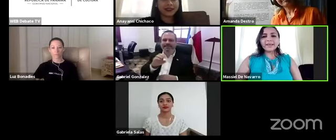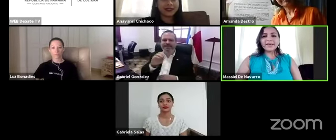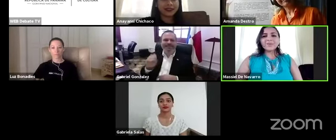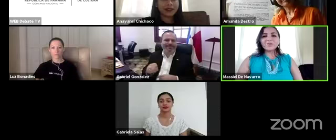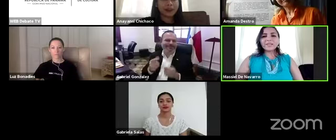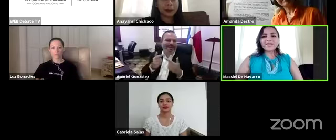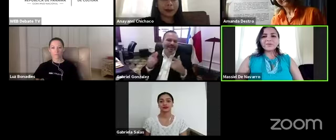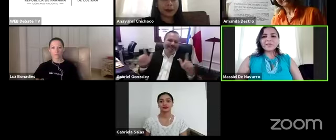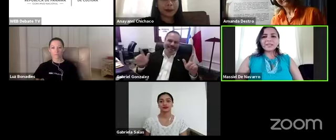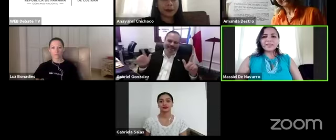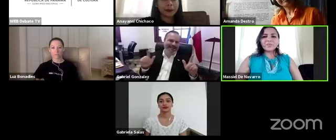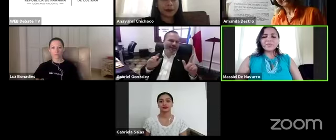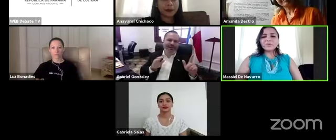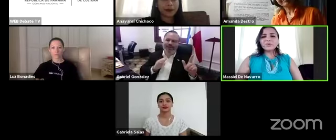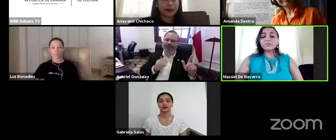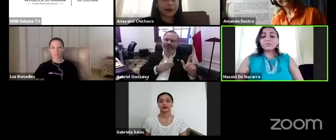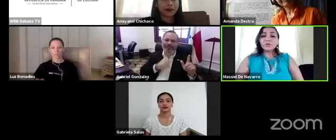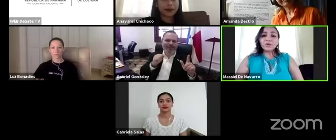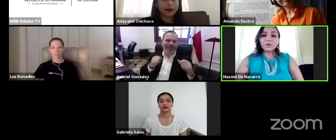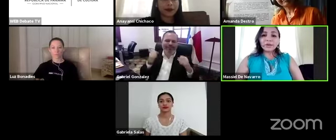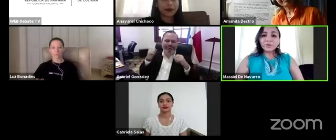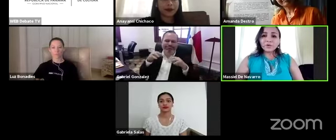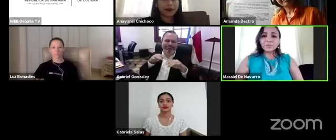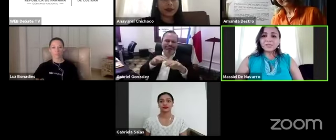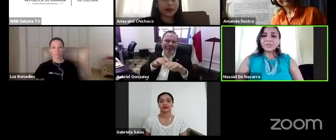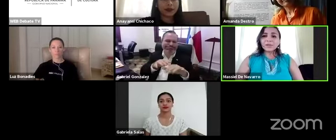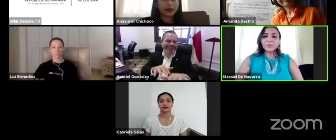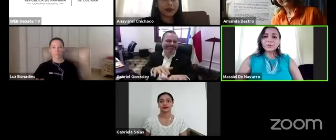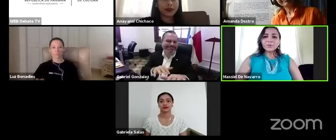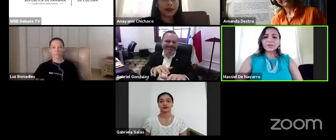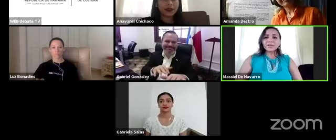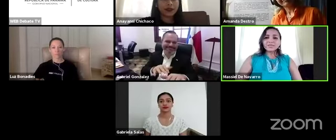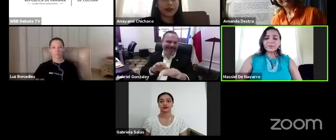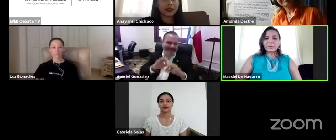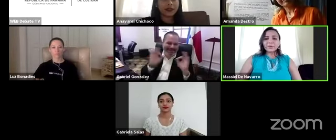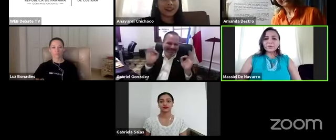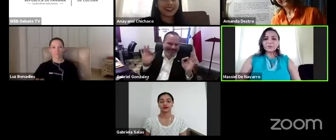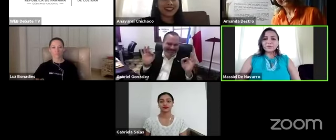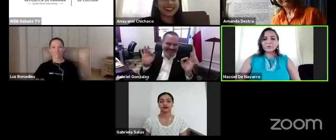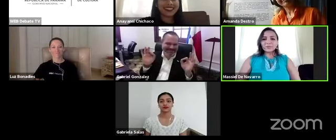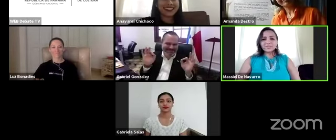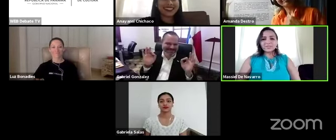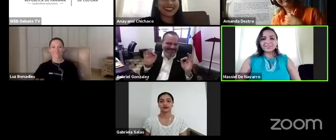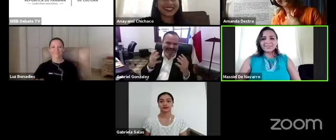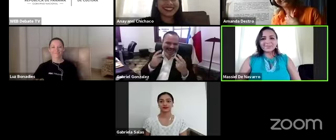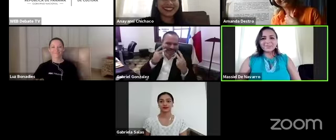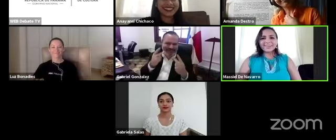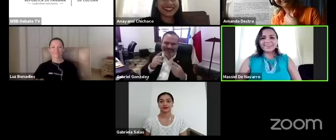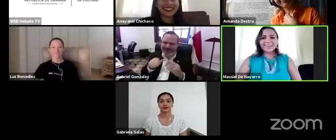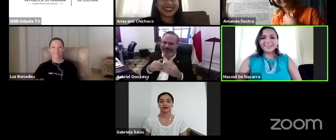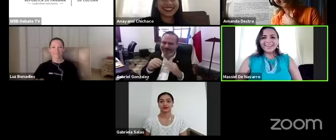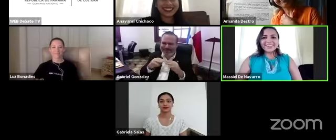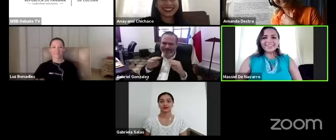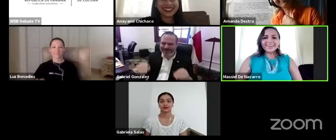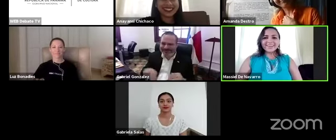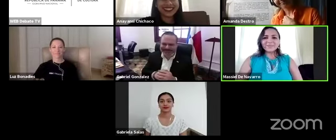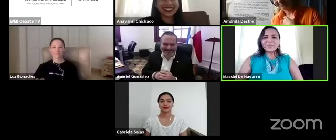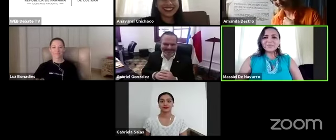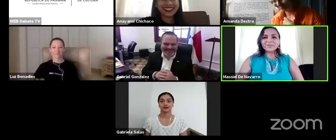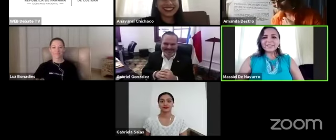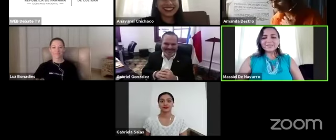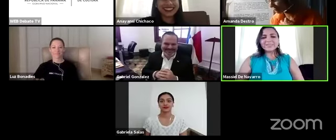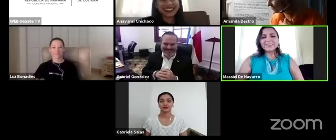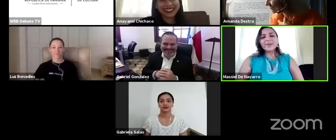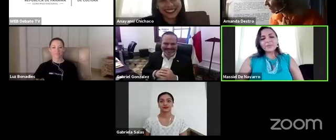esperar con el con el tiempo ¿no? todos esperamos que el MIRSA rápido diga que se va a abrir todo para poder salir y poder entrar a